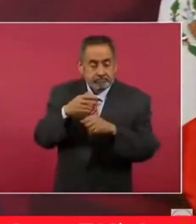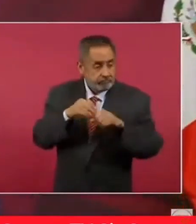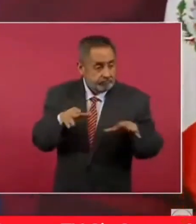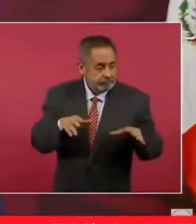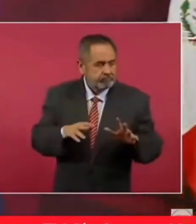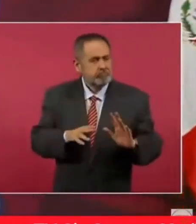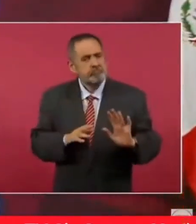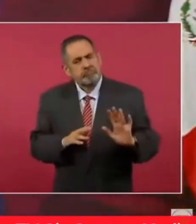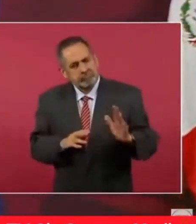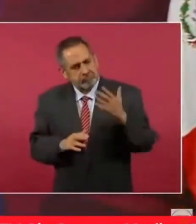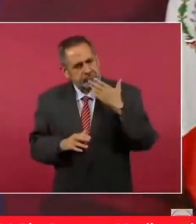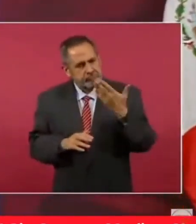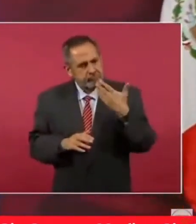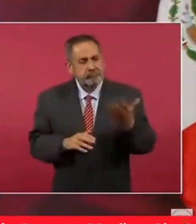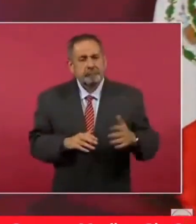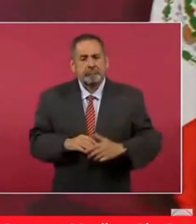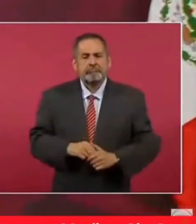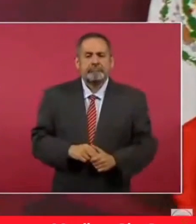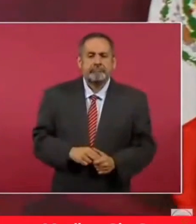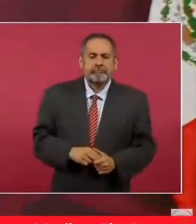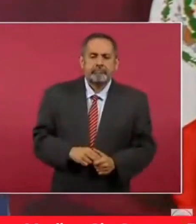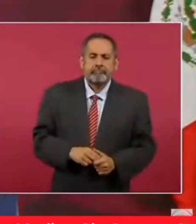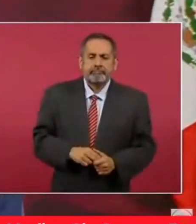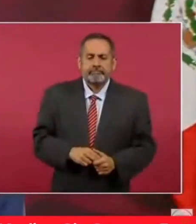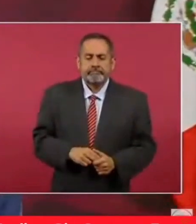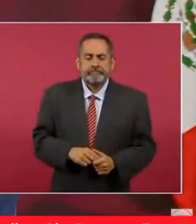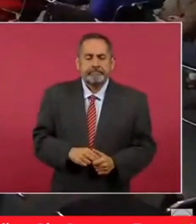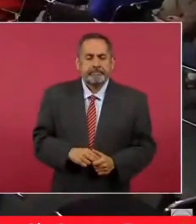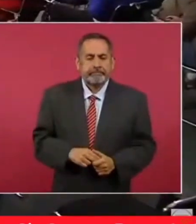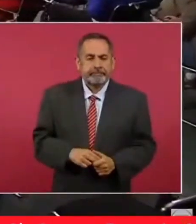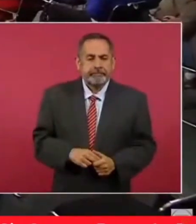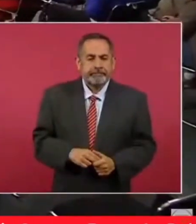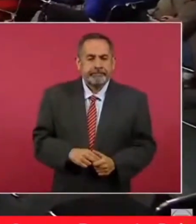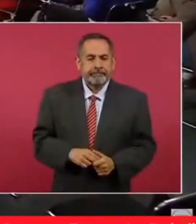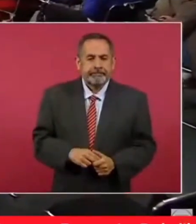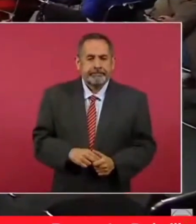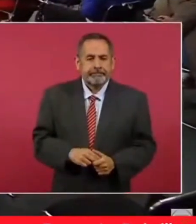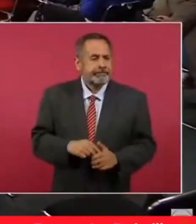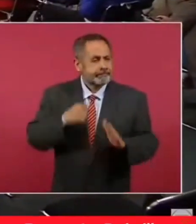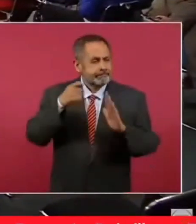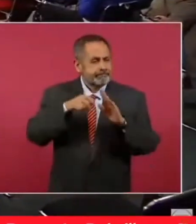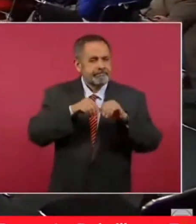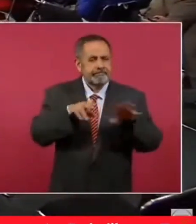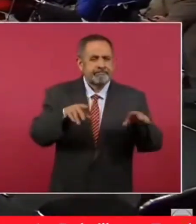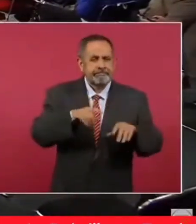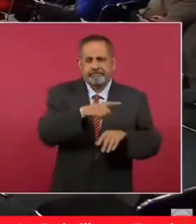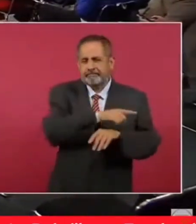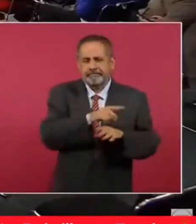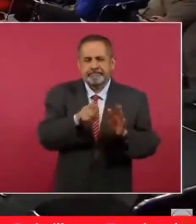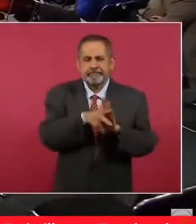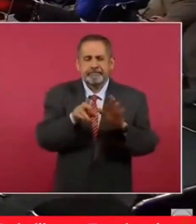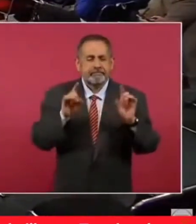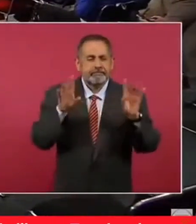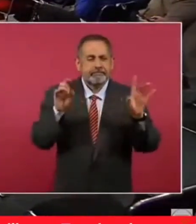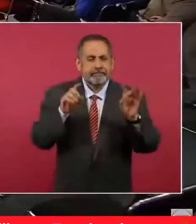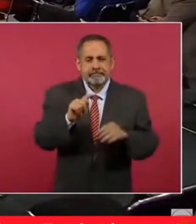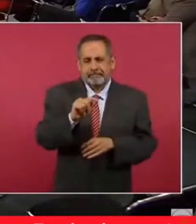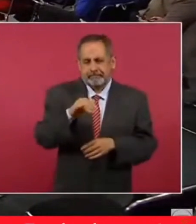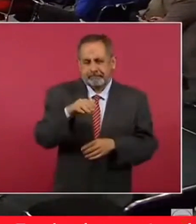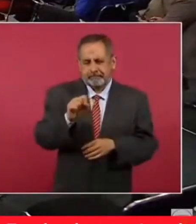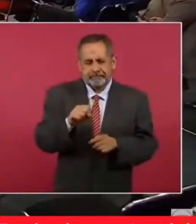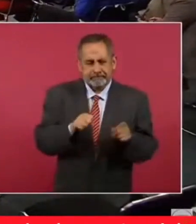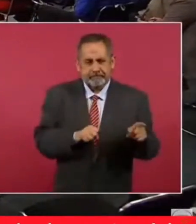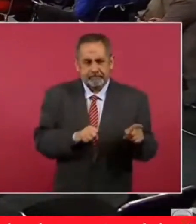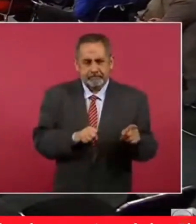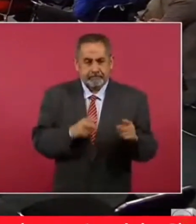de el financiero, digo, del Los Ángeles Sainz, es decir, este es el